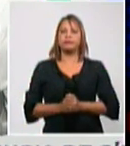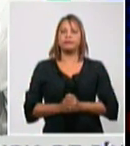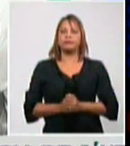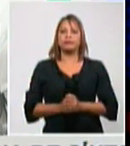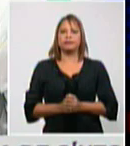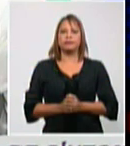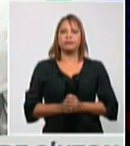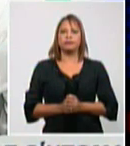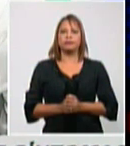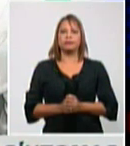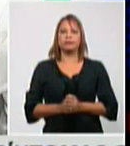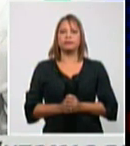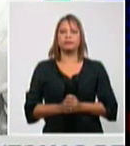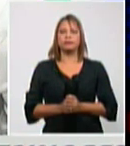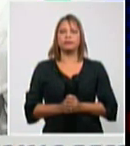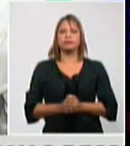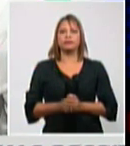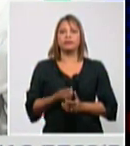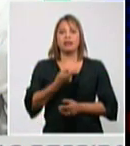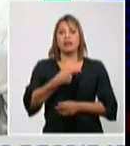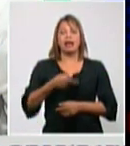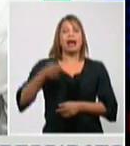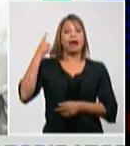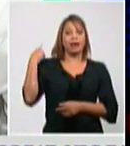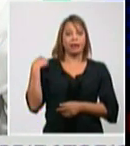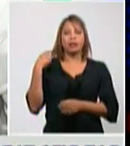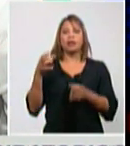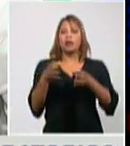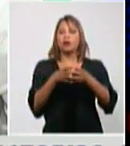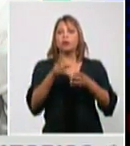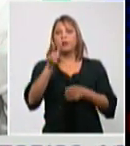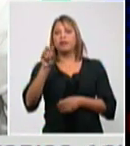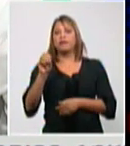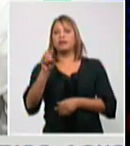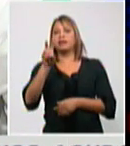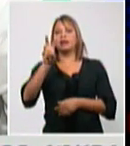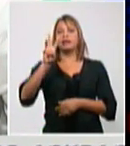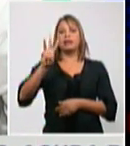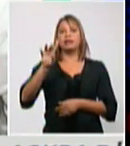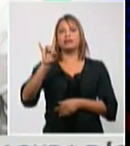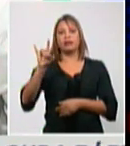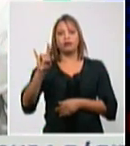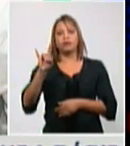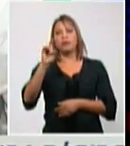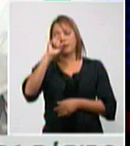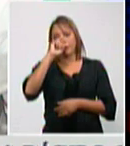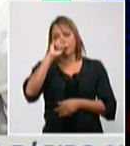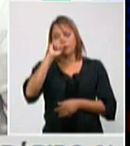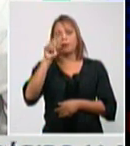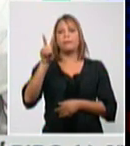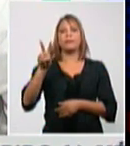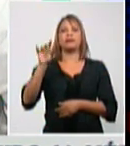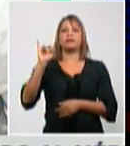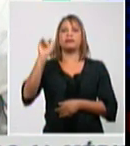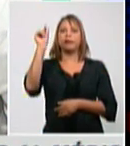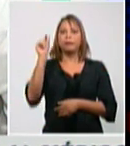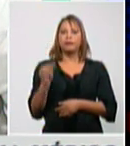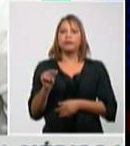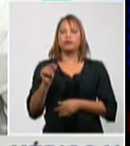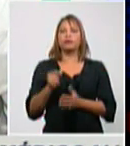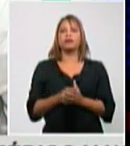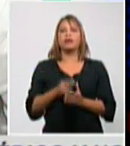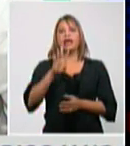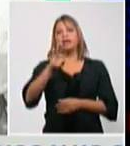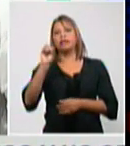ayer en el grupo de 20 a 39 años se diagnosticaron 26 personas en el de 40 a 59